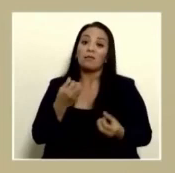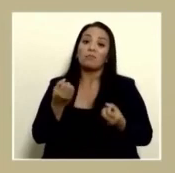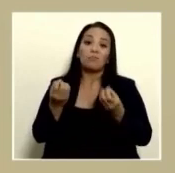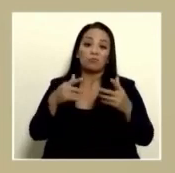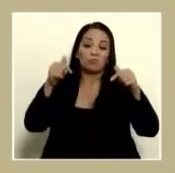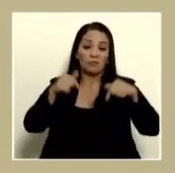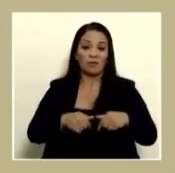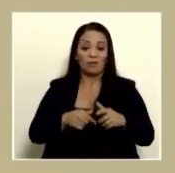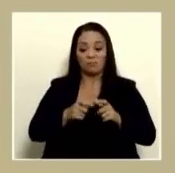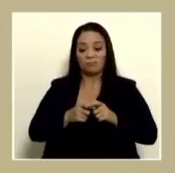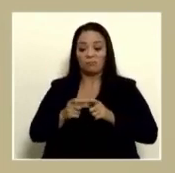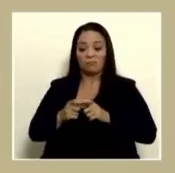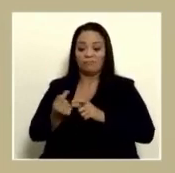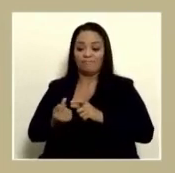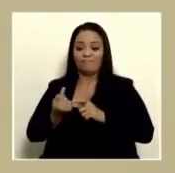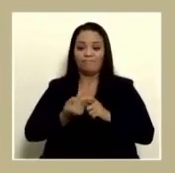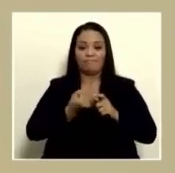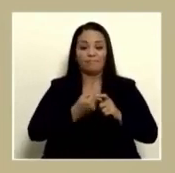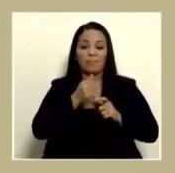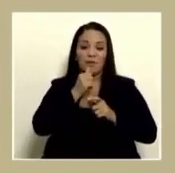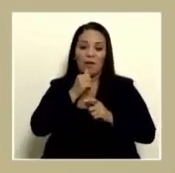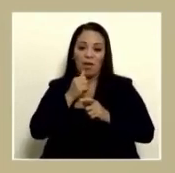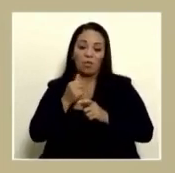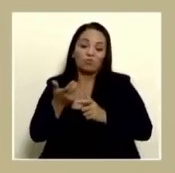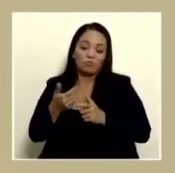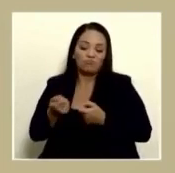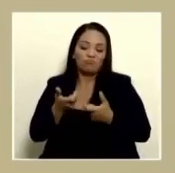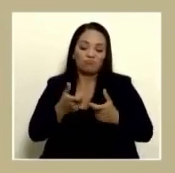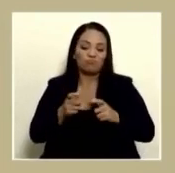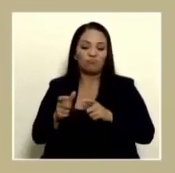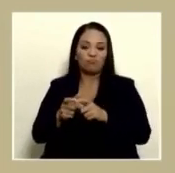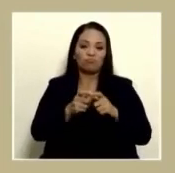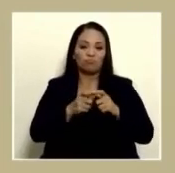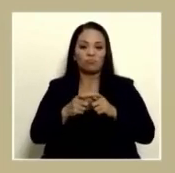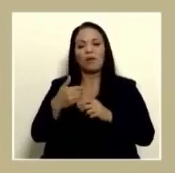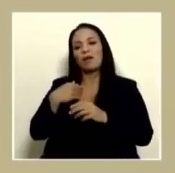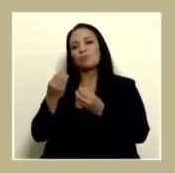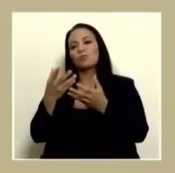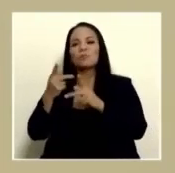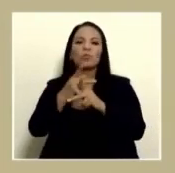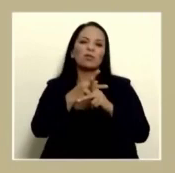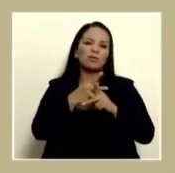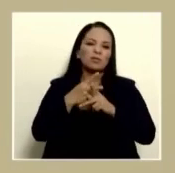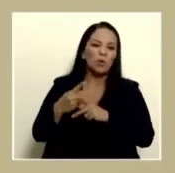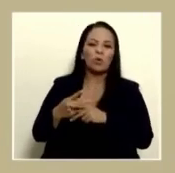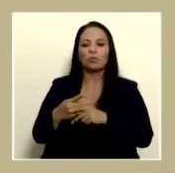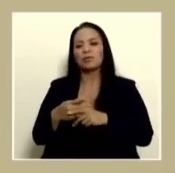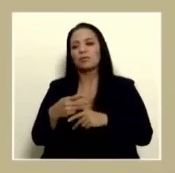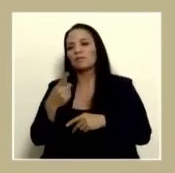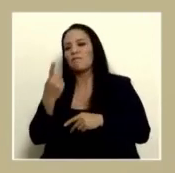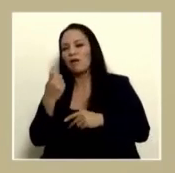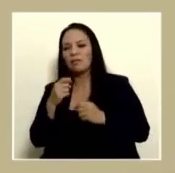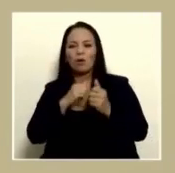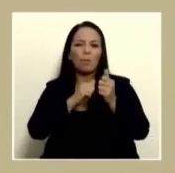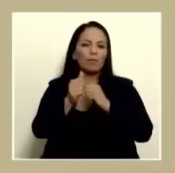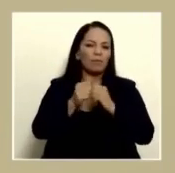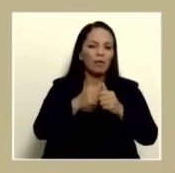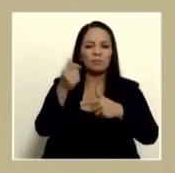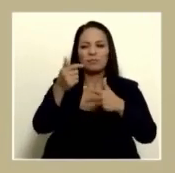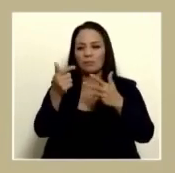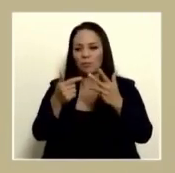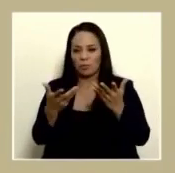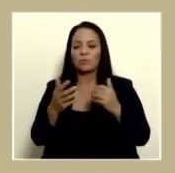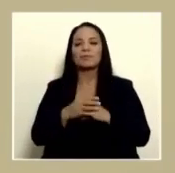país y monopolios privados estoy hablando y protecciones y falta de competencia etcétera